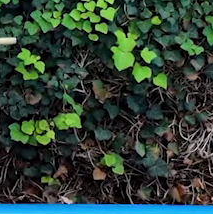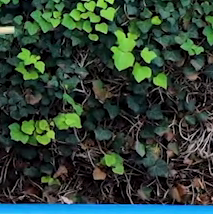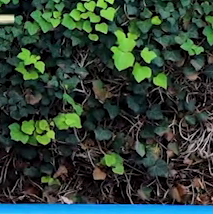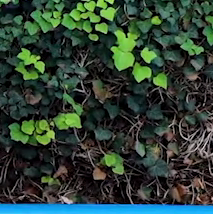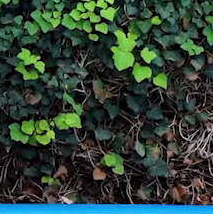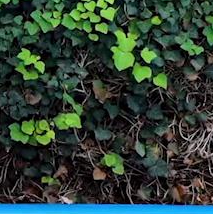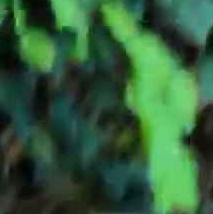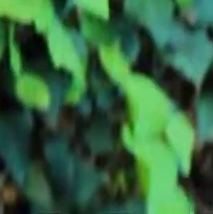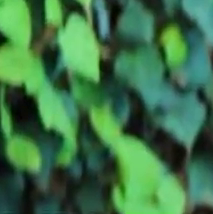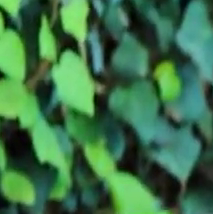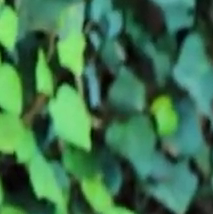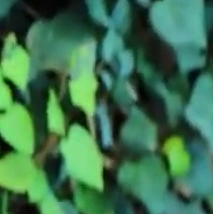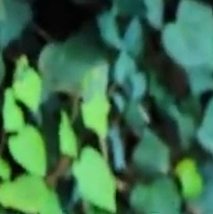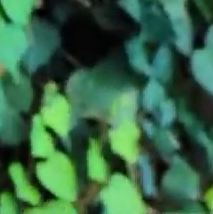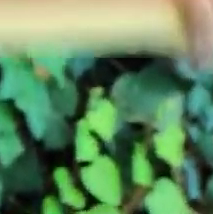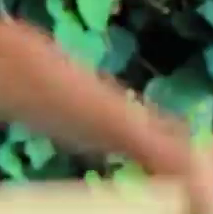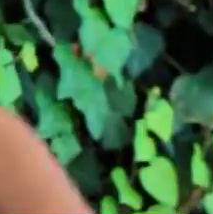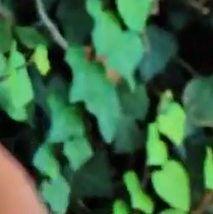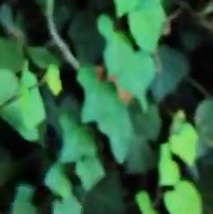una más